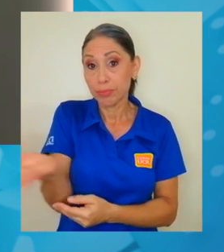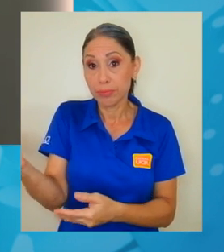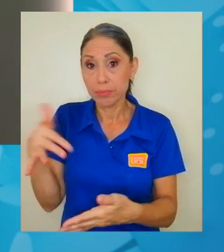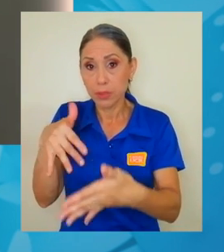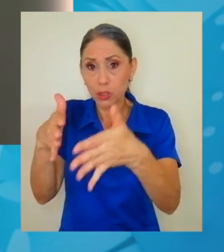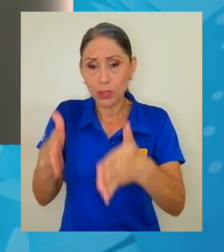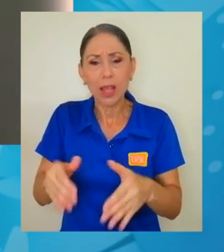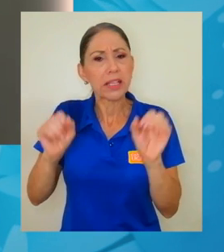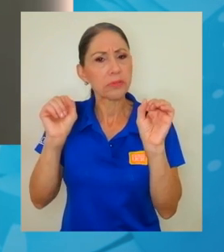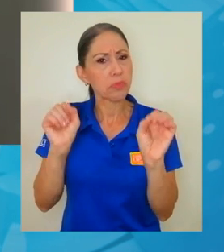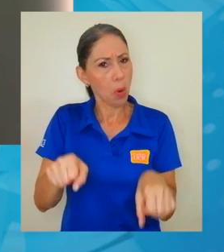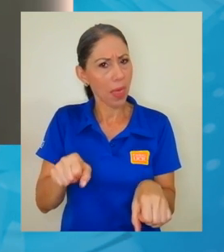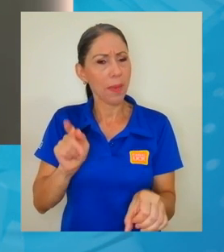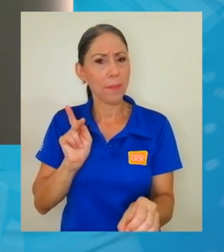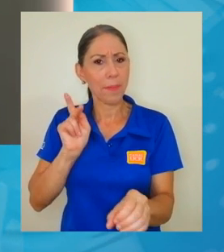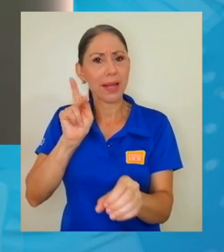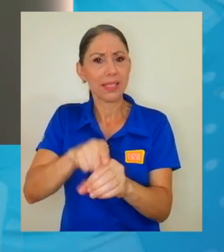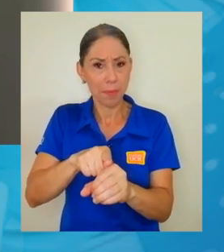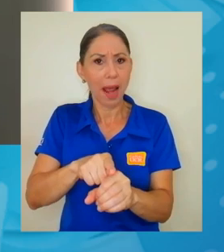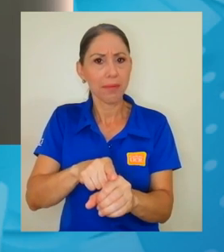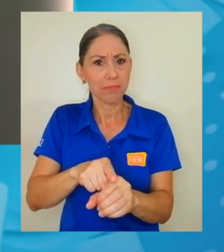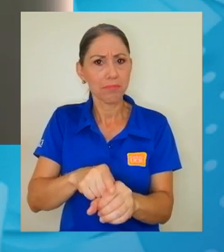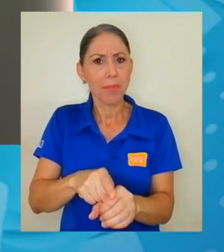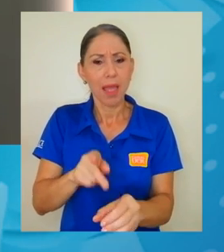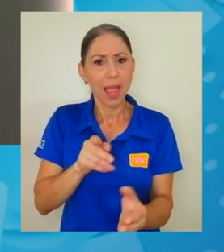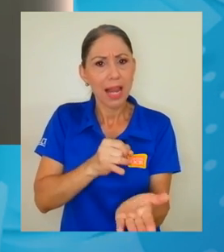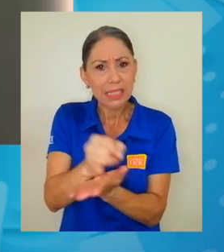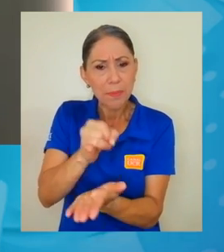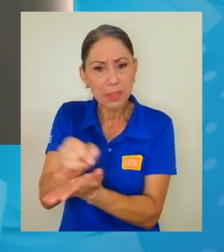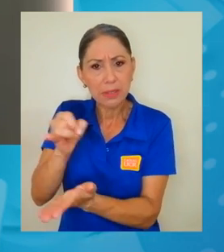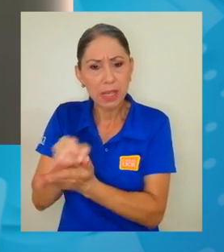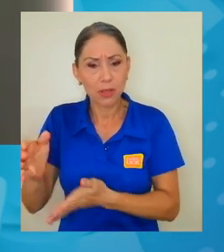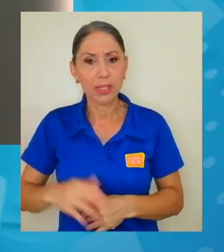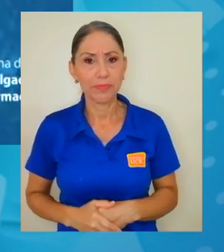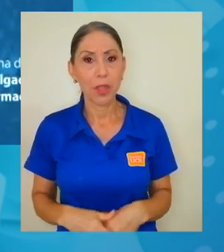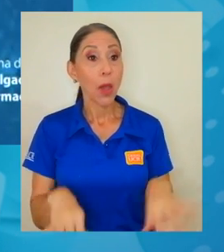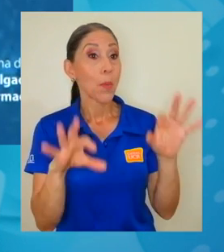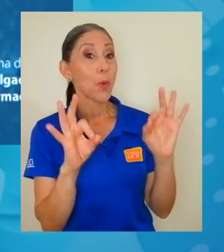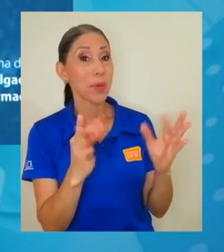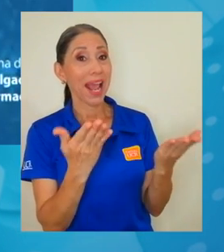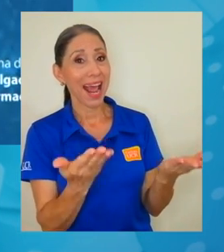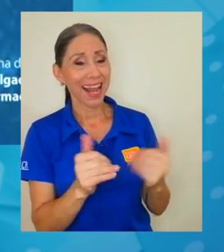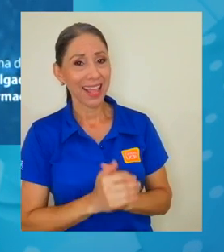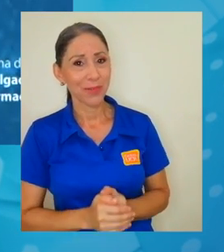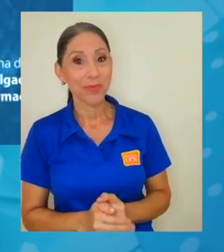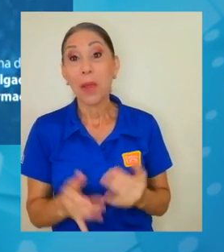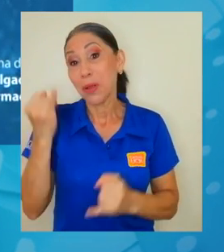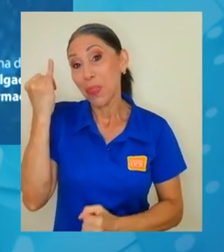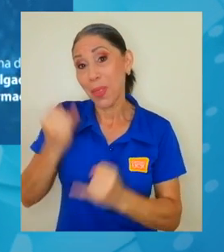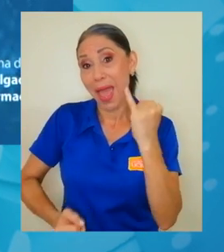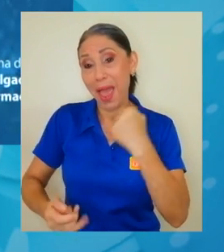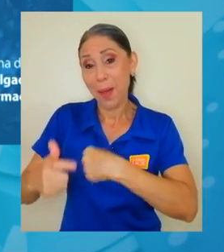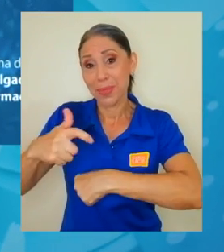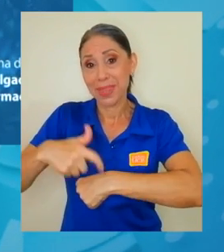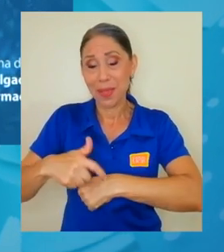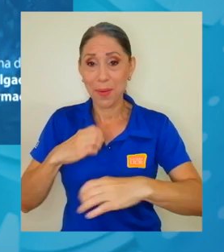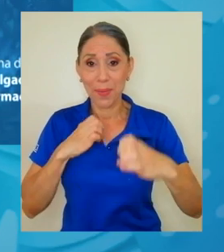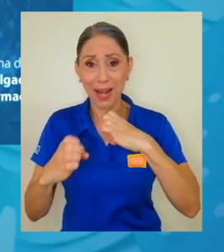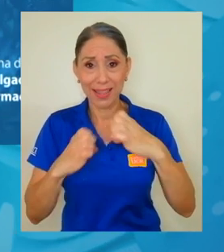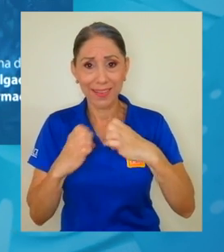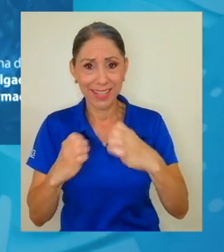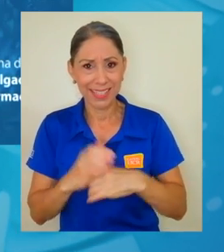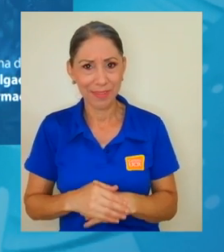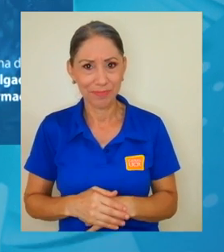estudiantes puedan participar de forma directa en las investigaciones que hacemos. Muy bien, Alejandro. terminamos el tiempo para la entrevista.